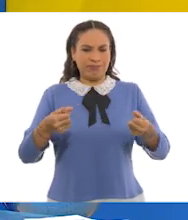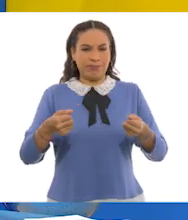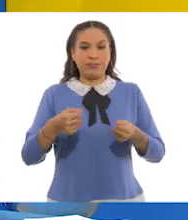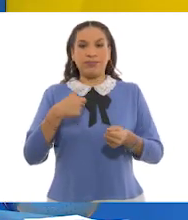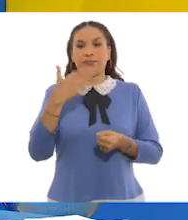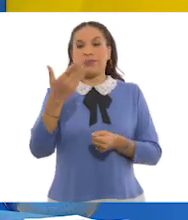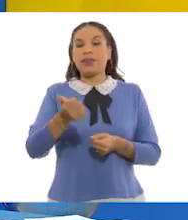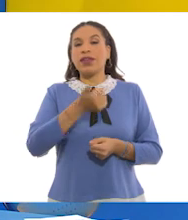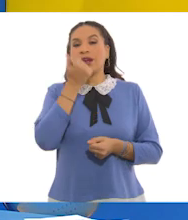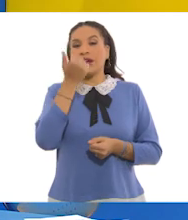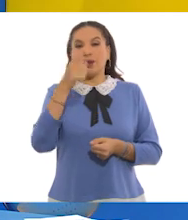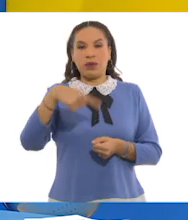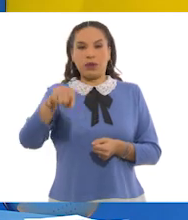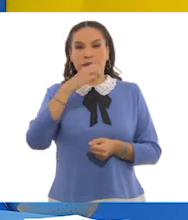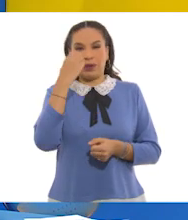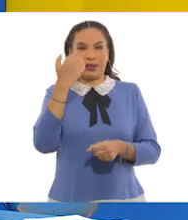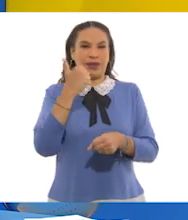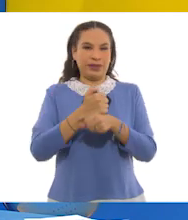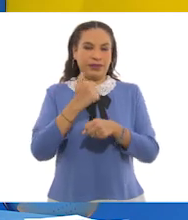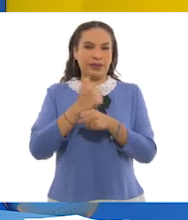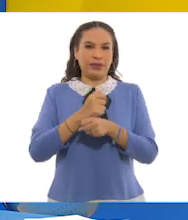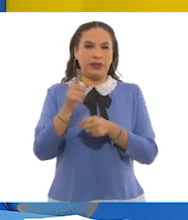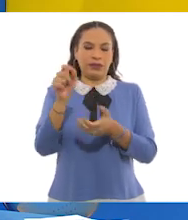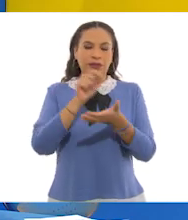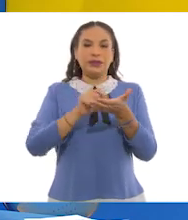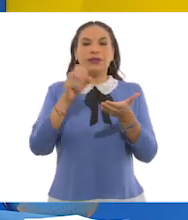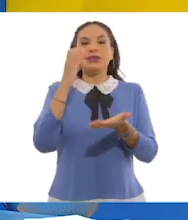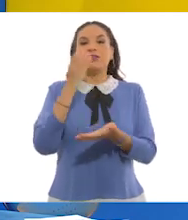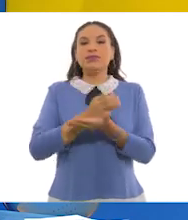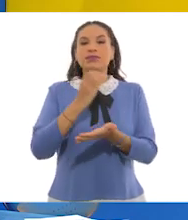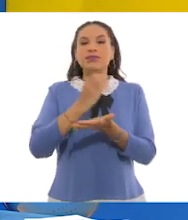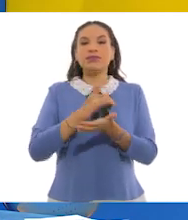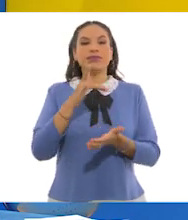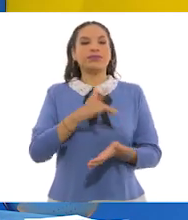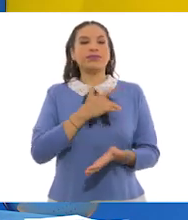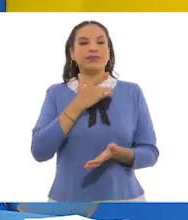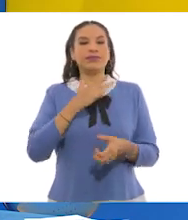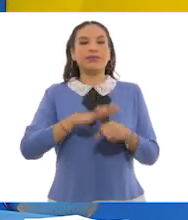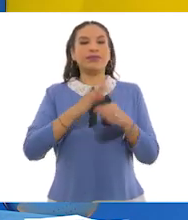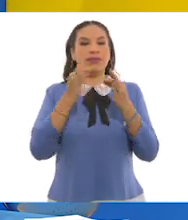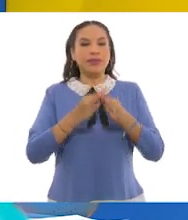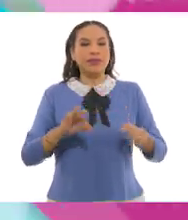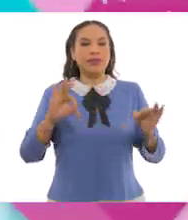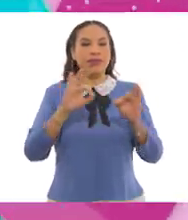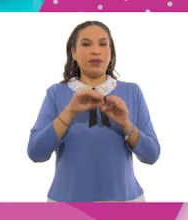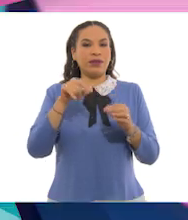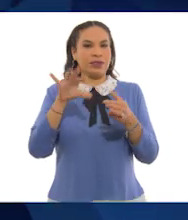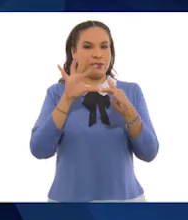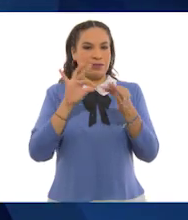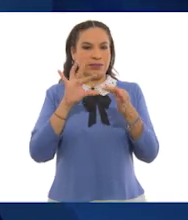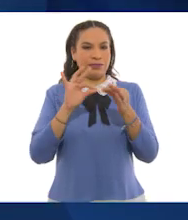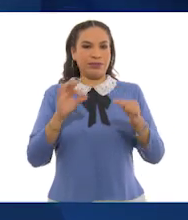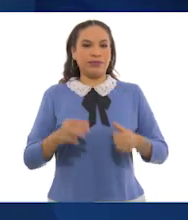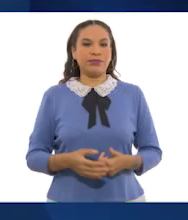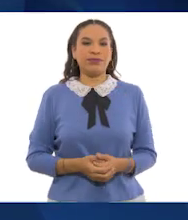pedir a las alumnas y a los alumnos de sexto grado que anoten en su cuaderno lo que consideran más importante de esta definición.